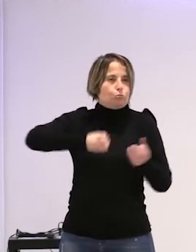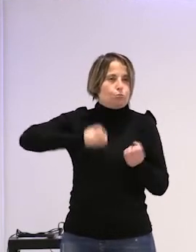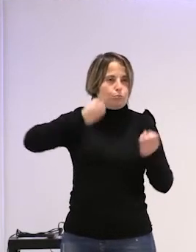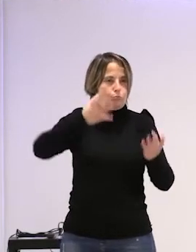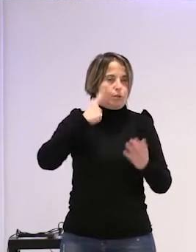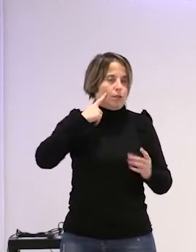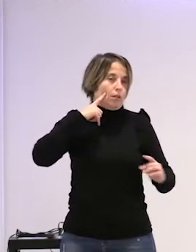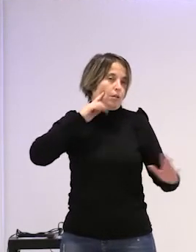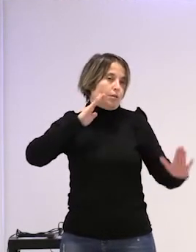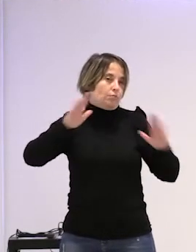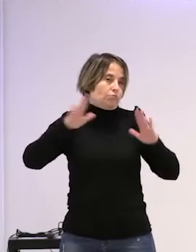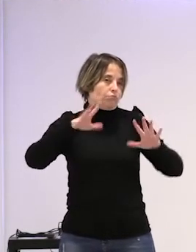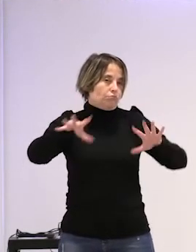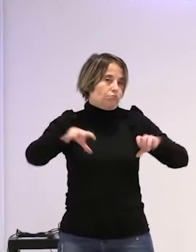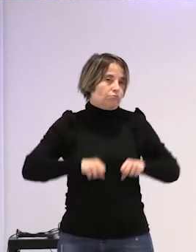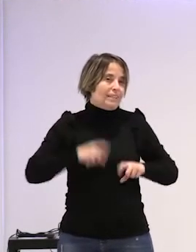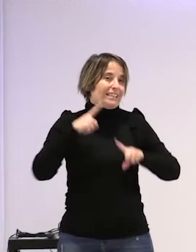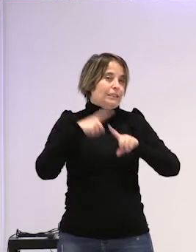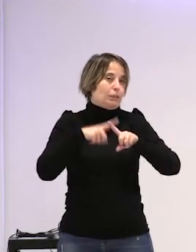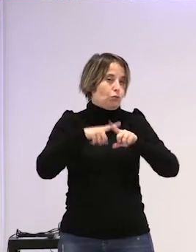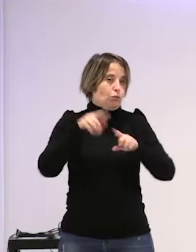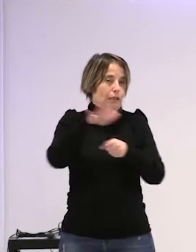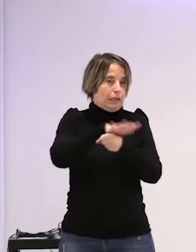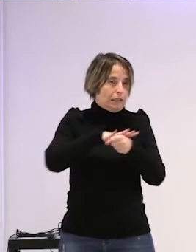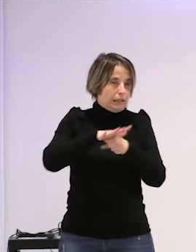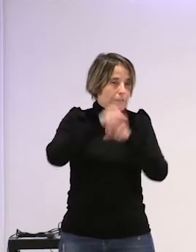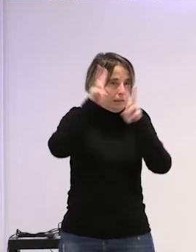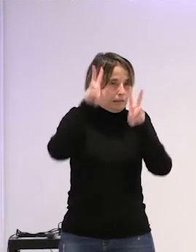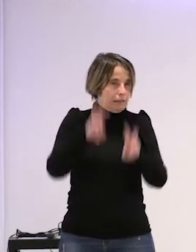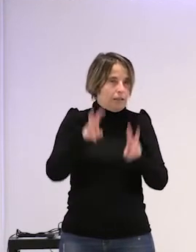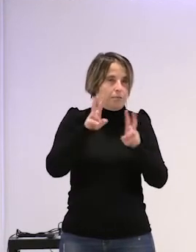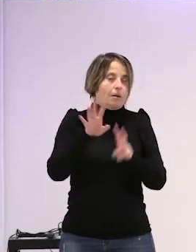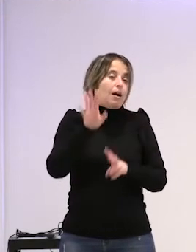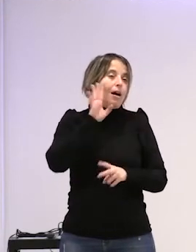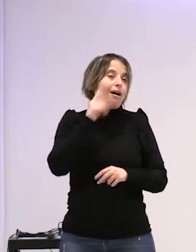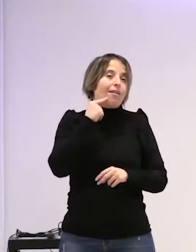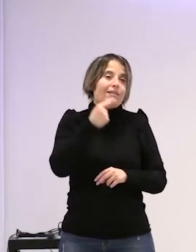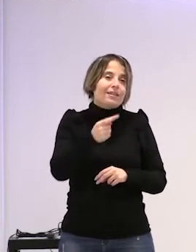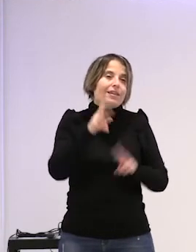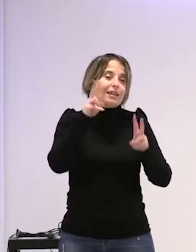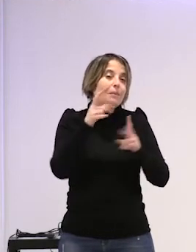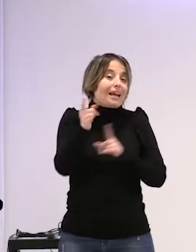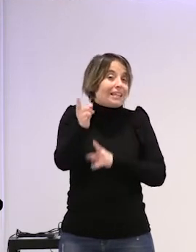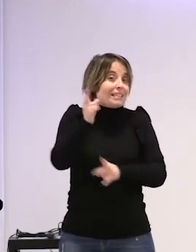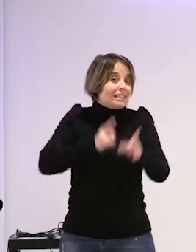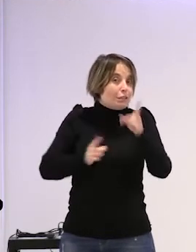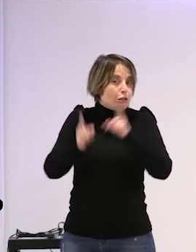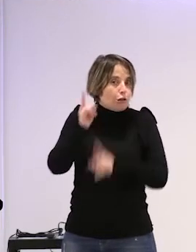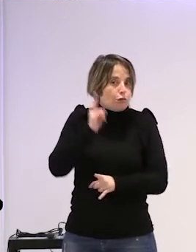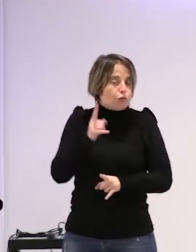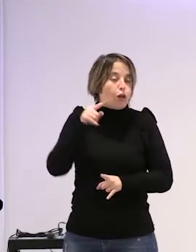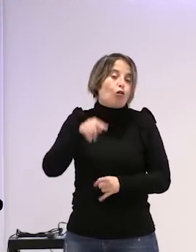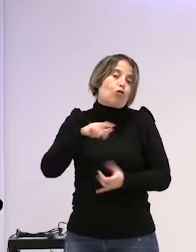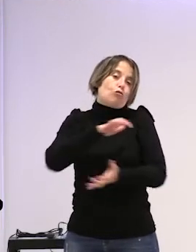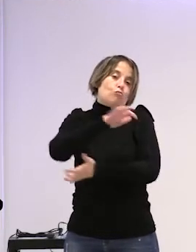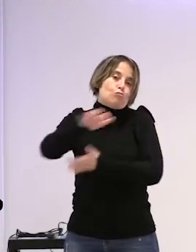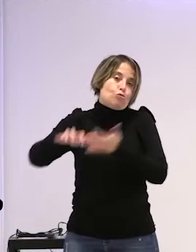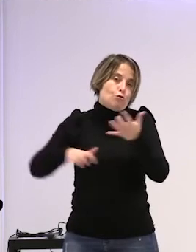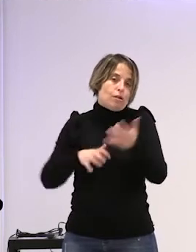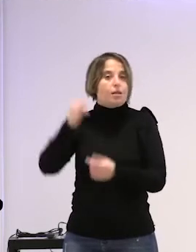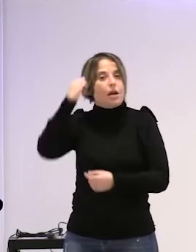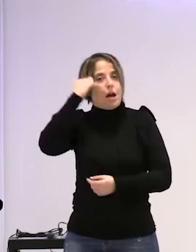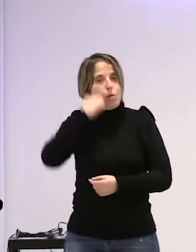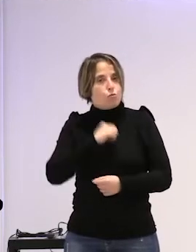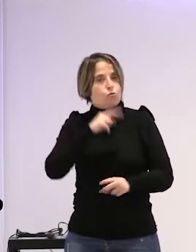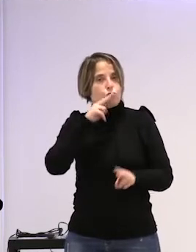todo en sus acusaciones sexuales negaban que hubiese lo que entonces se llamaba seducción o que hoy llamaríamos violencia o abuso